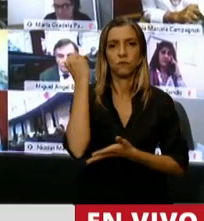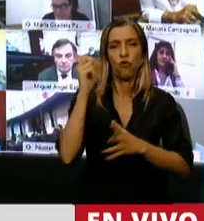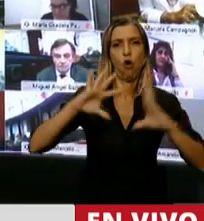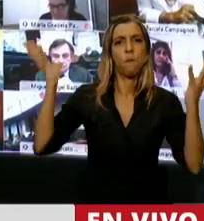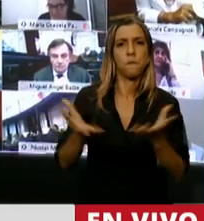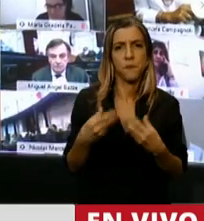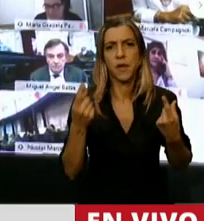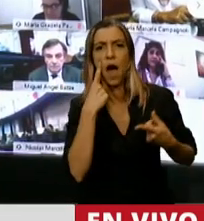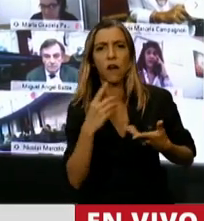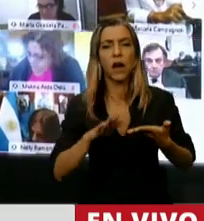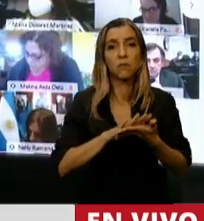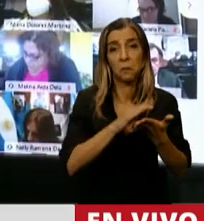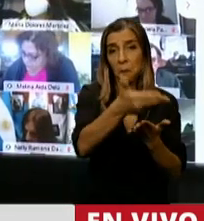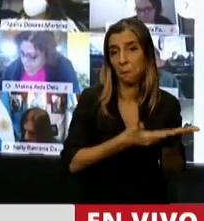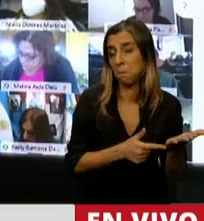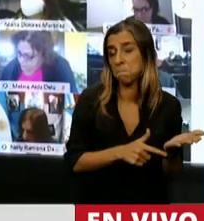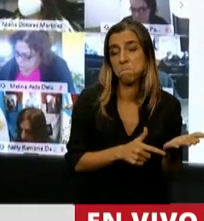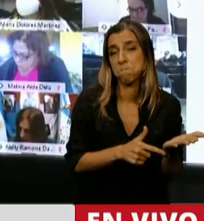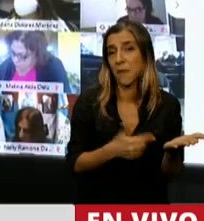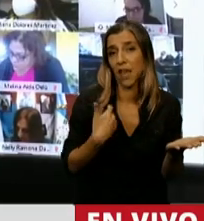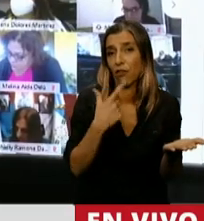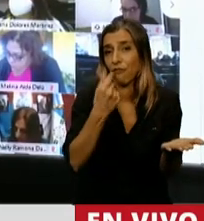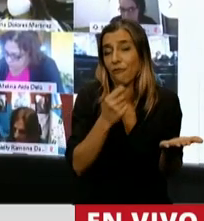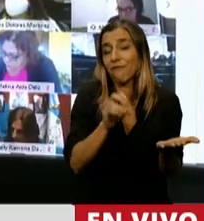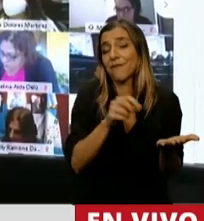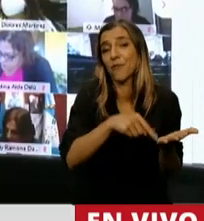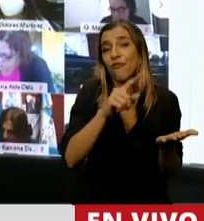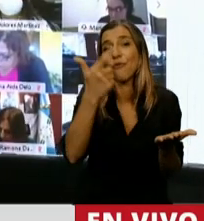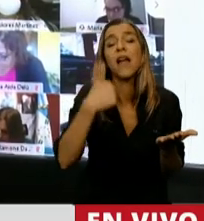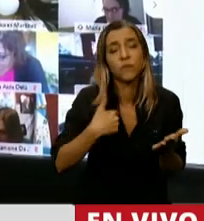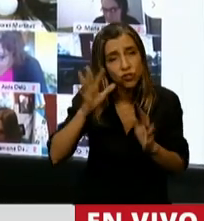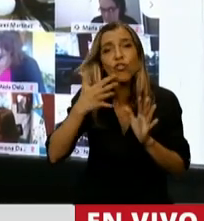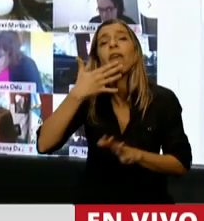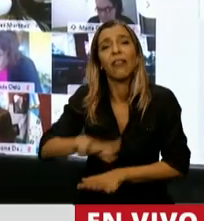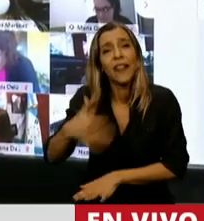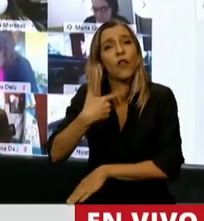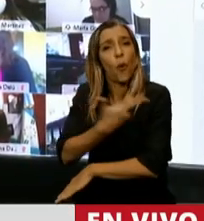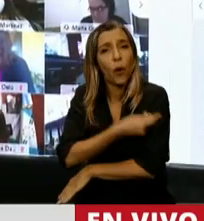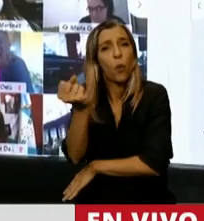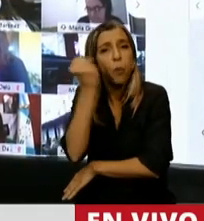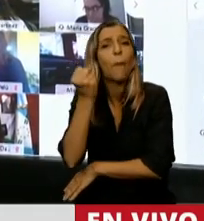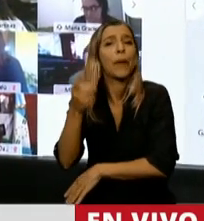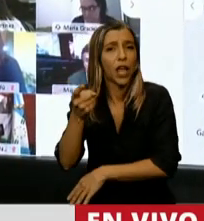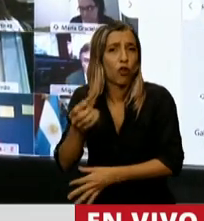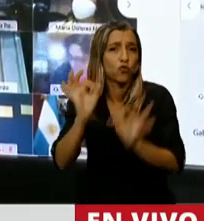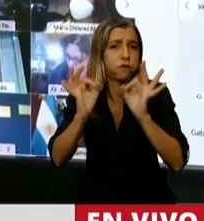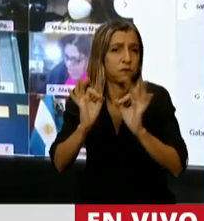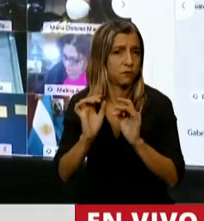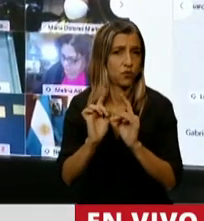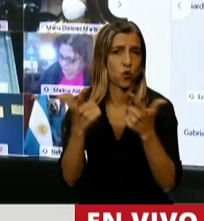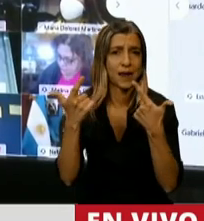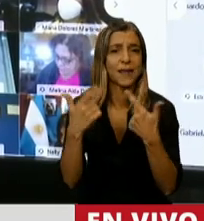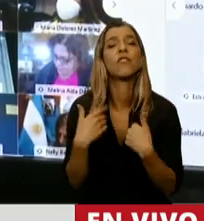de este presupuesto. ¿Se sale con la vacuna? Sí, pero no alcanza. Se necesita vacuna más confianza.